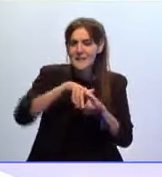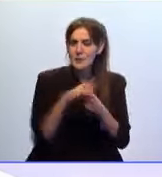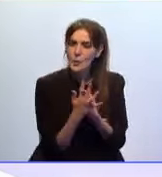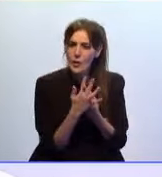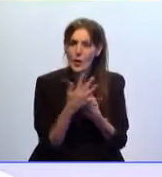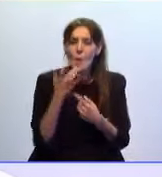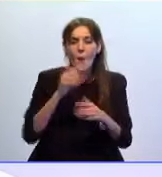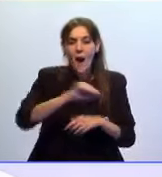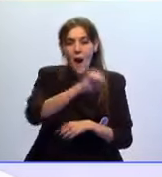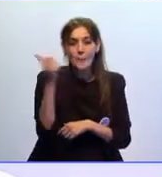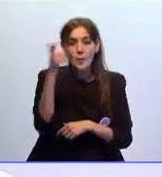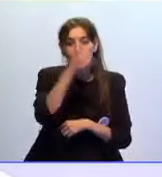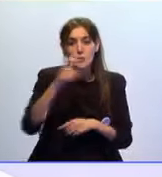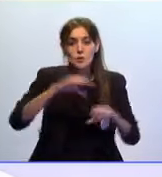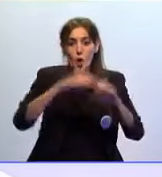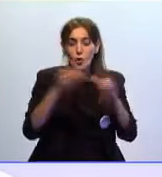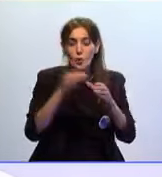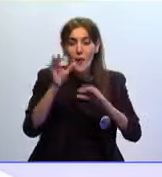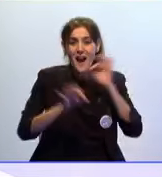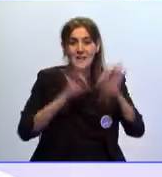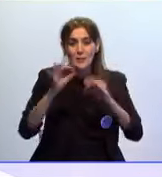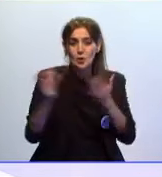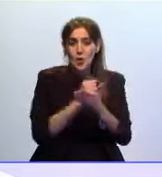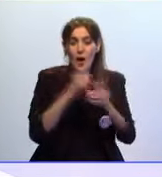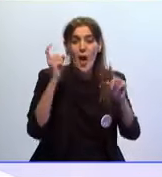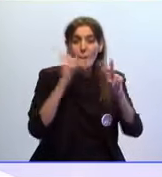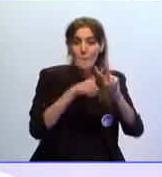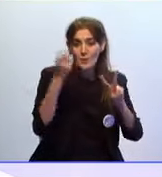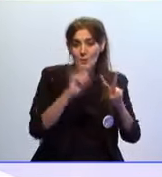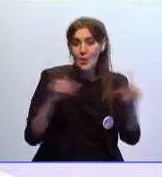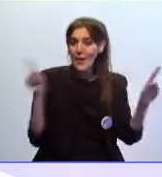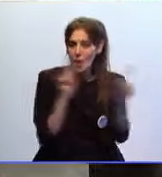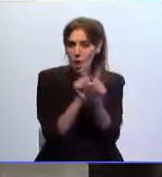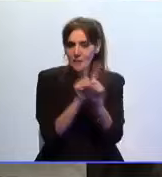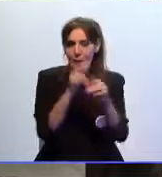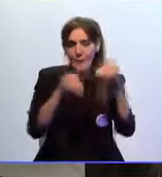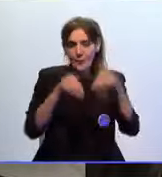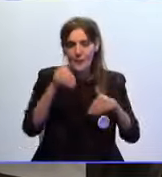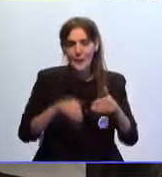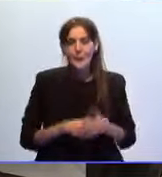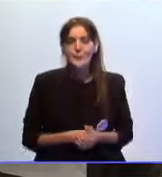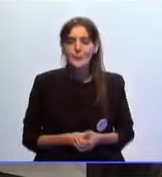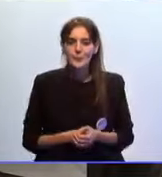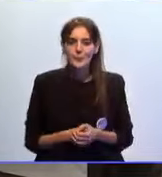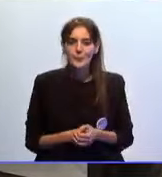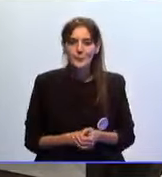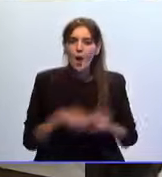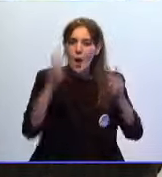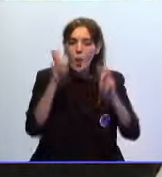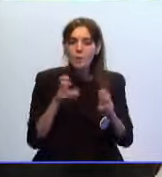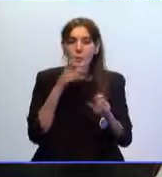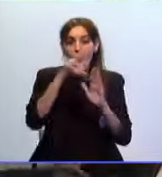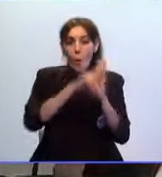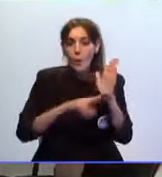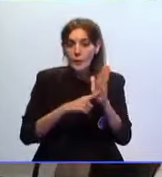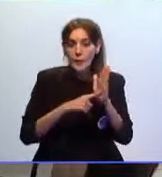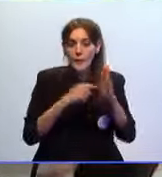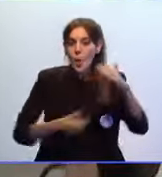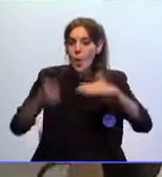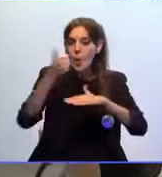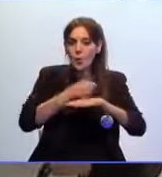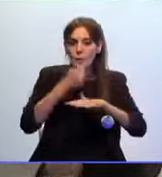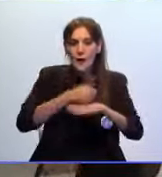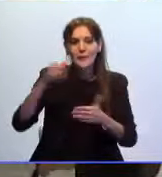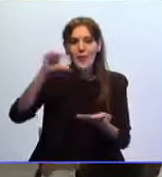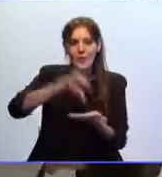ha sido aprobado por todos los grupos de la Asamblea, excepto Vox, que ha votado en contra. Se trata de un reglamento orgánico de la